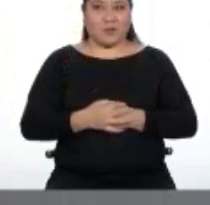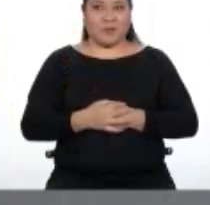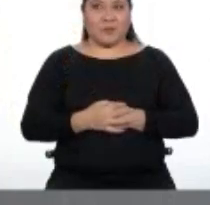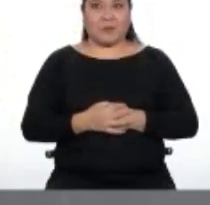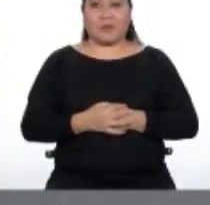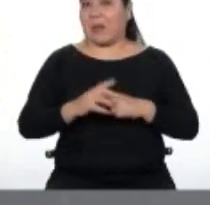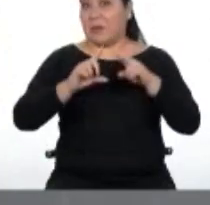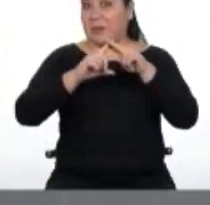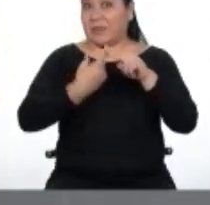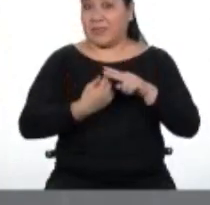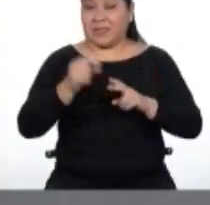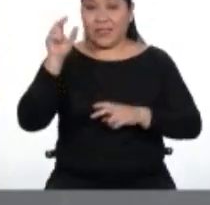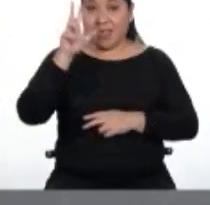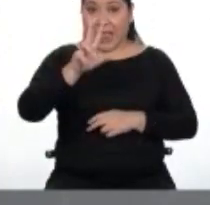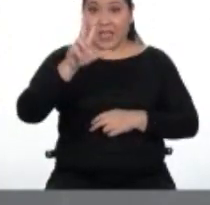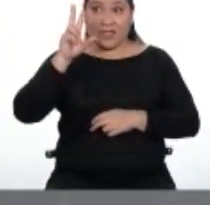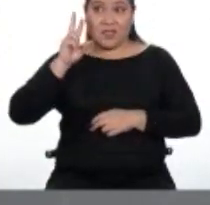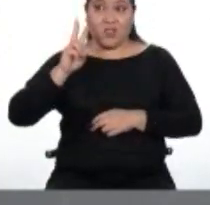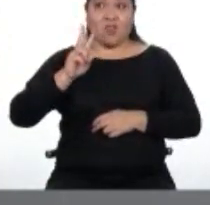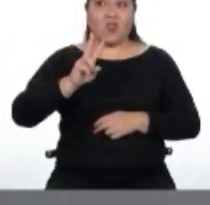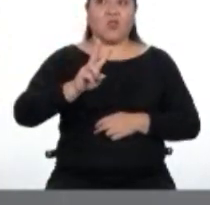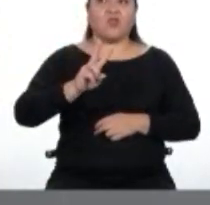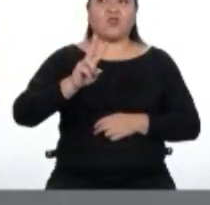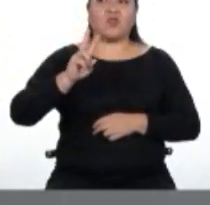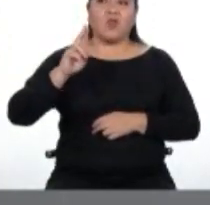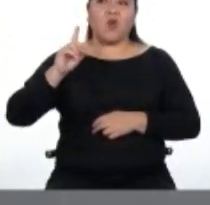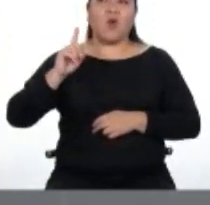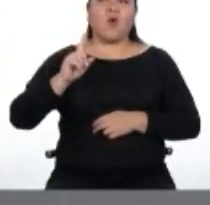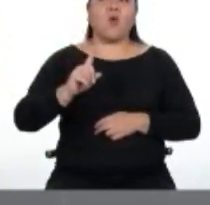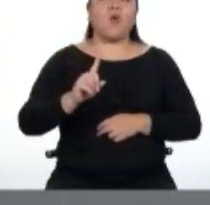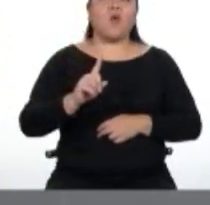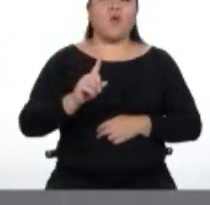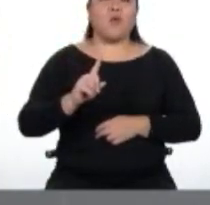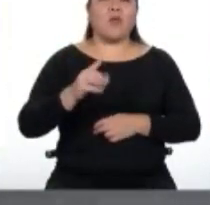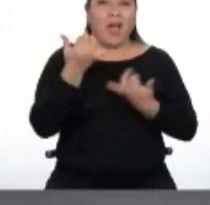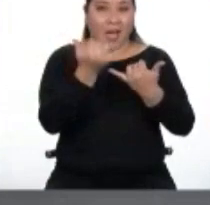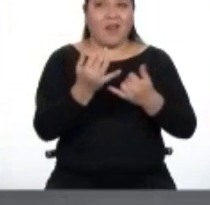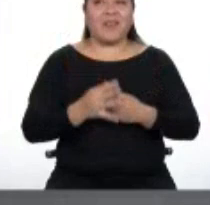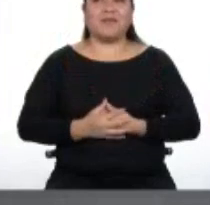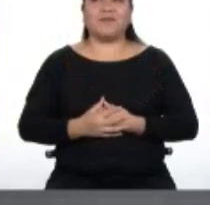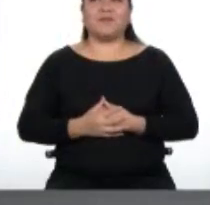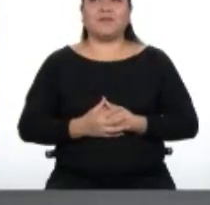¡Vamos! ¡Tres, dos, uno, ahora!